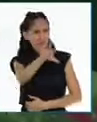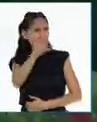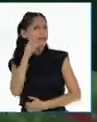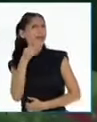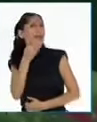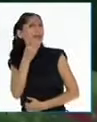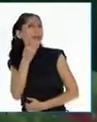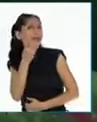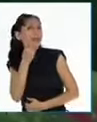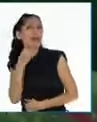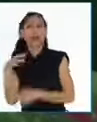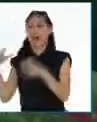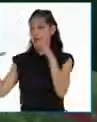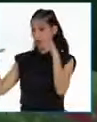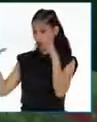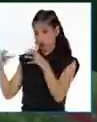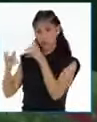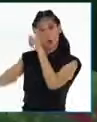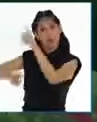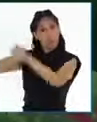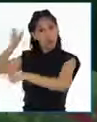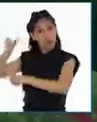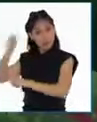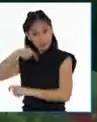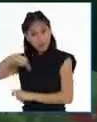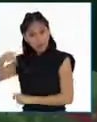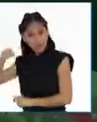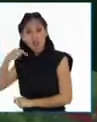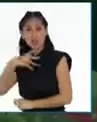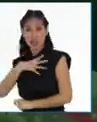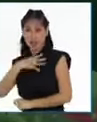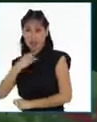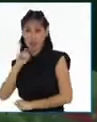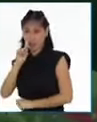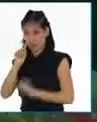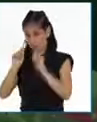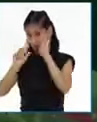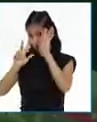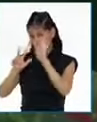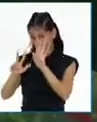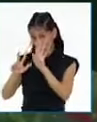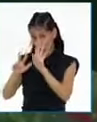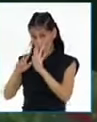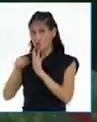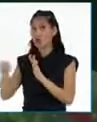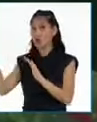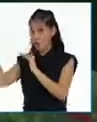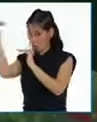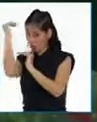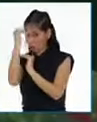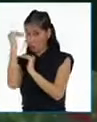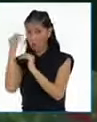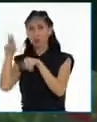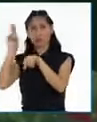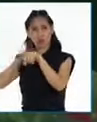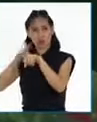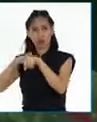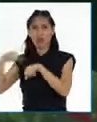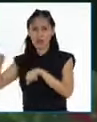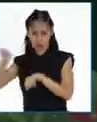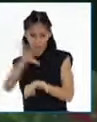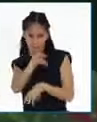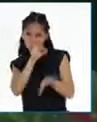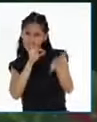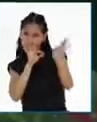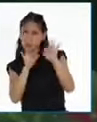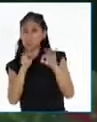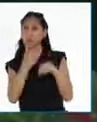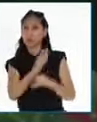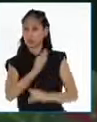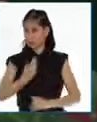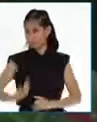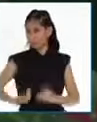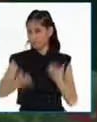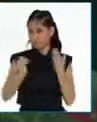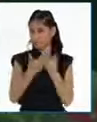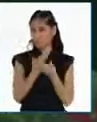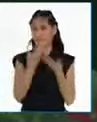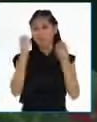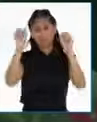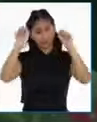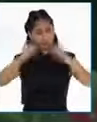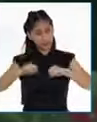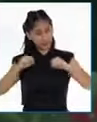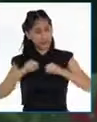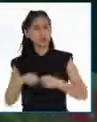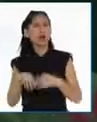años. Así es. Por eso quiero seguir reflexionando con ustedes. Entonces, ¿las elecciones son importantes